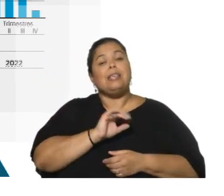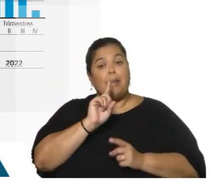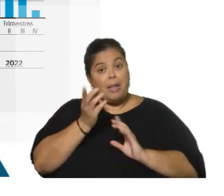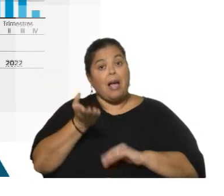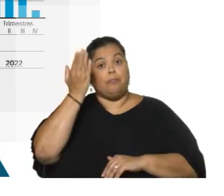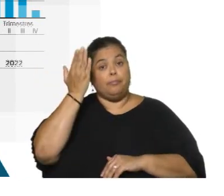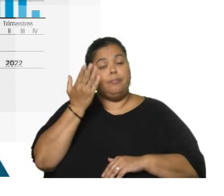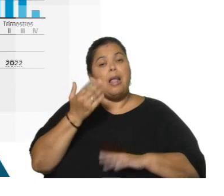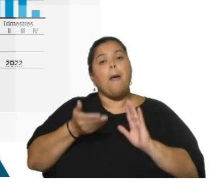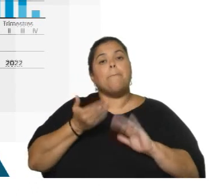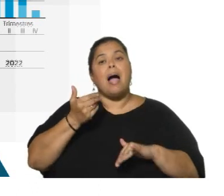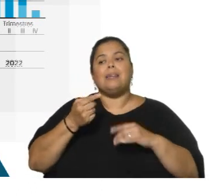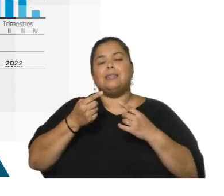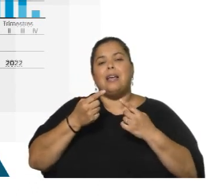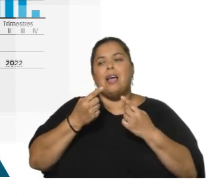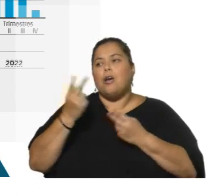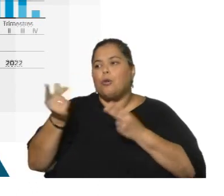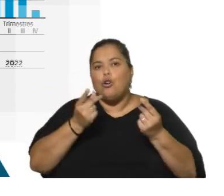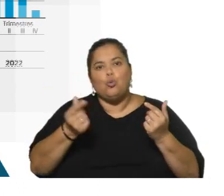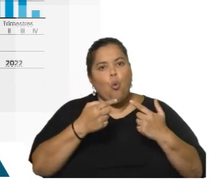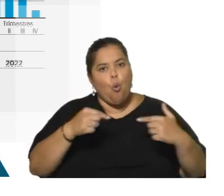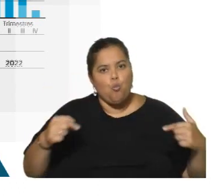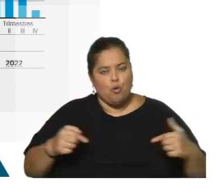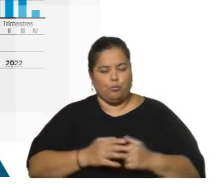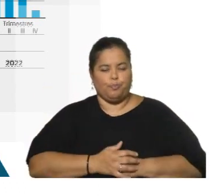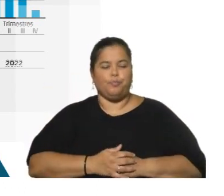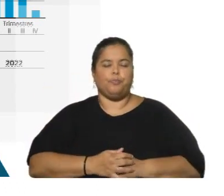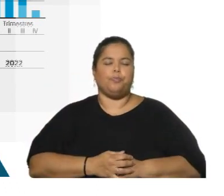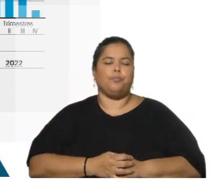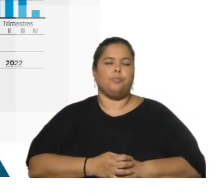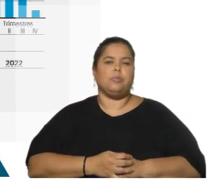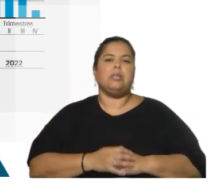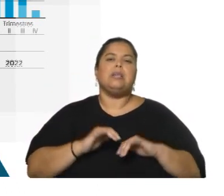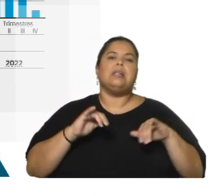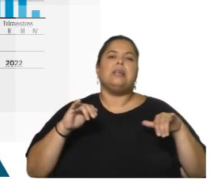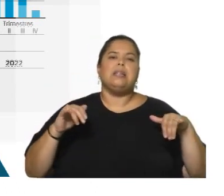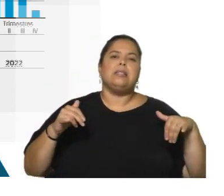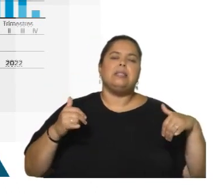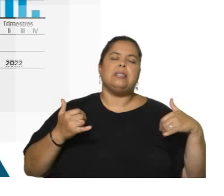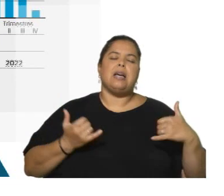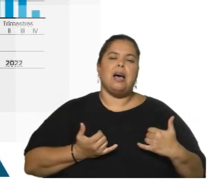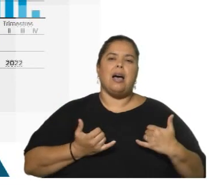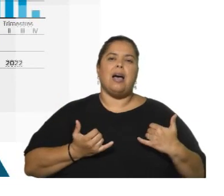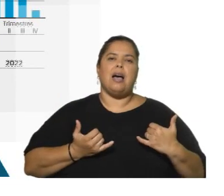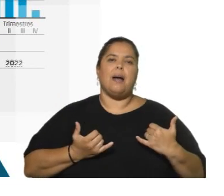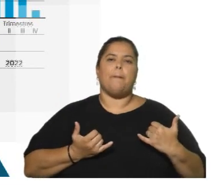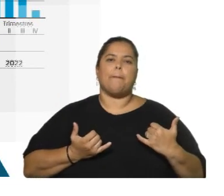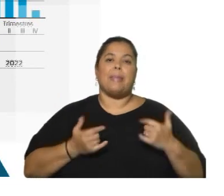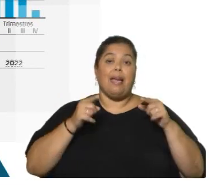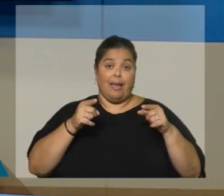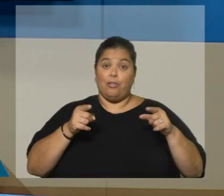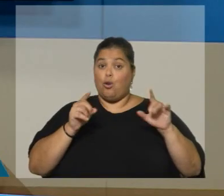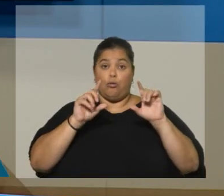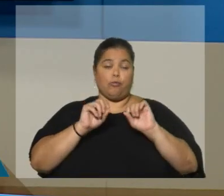consumo, no tanto bienes intermedios, ni bienes de capital. Ya vimos hasta acá las fotos finales de 2022,